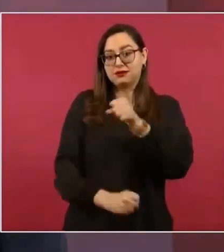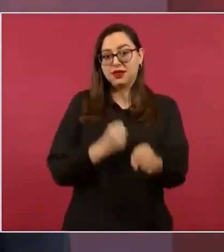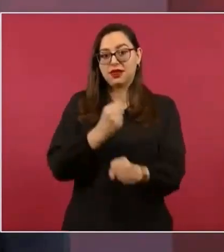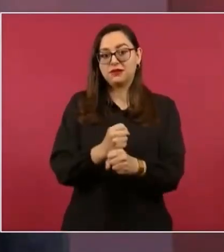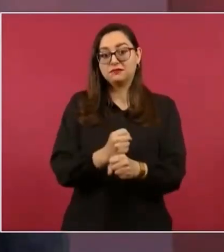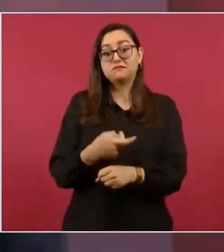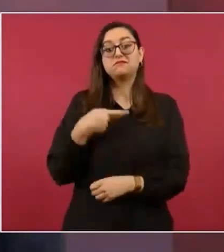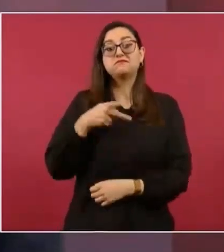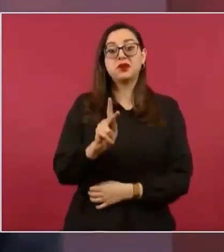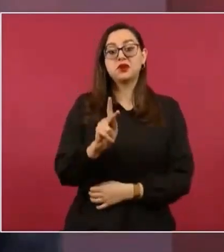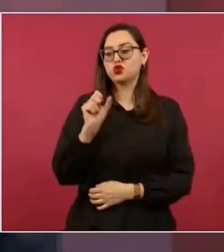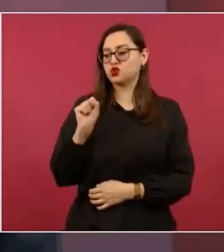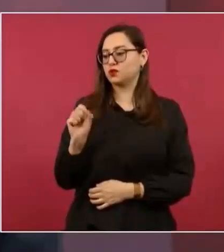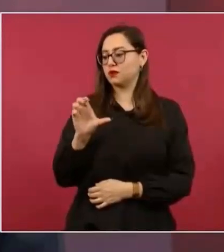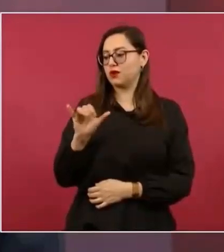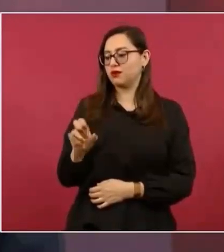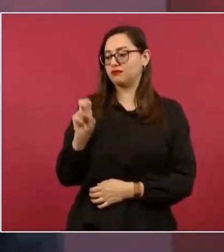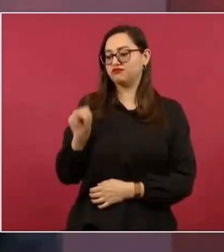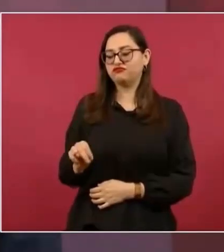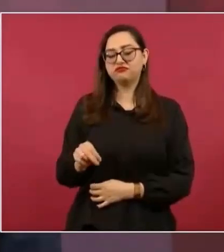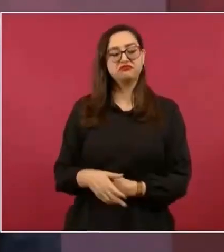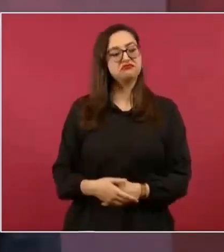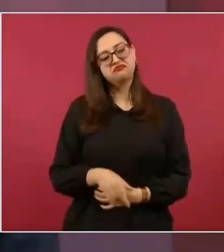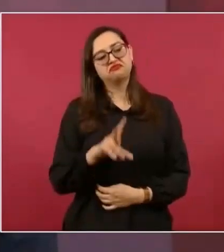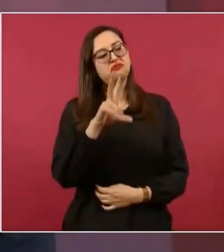Pues eso lo tumbó la Corte.